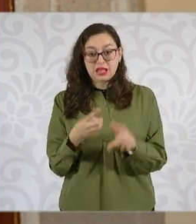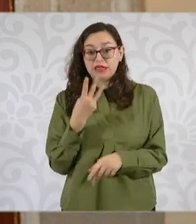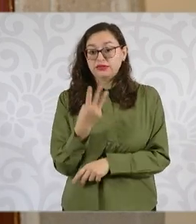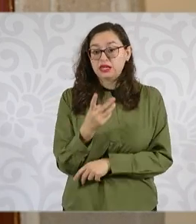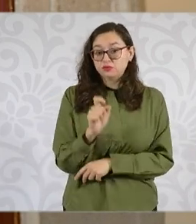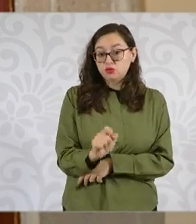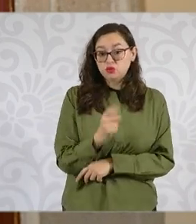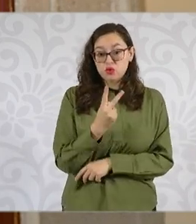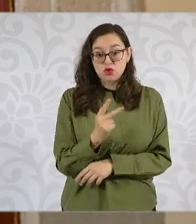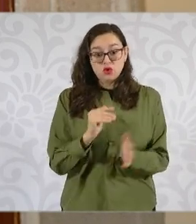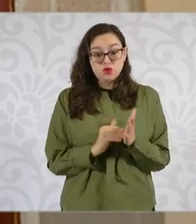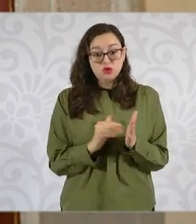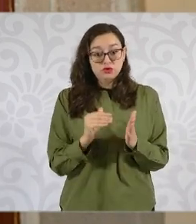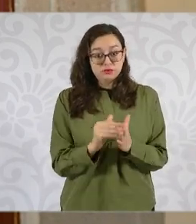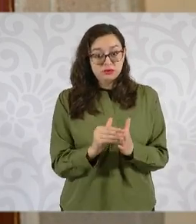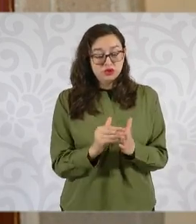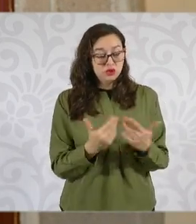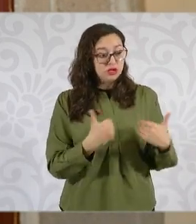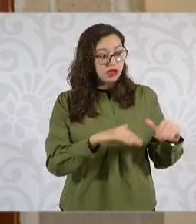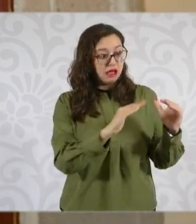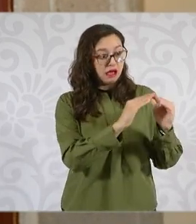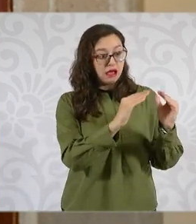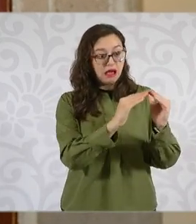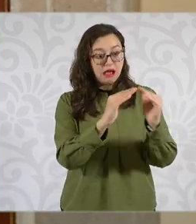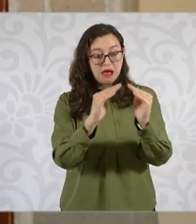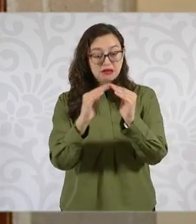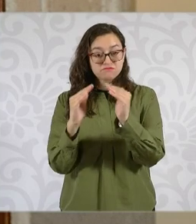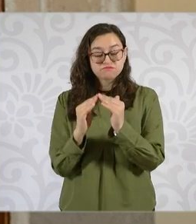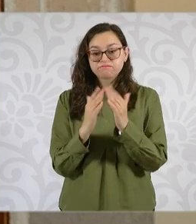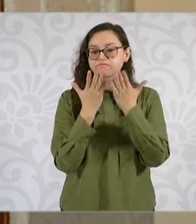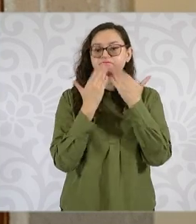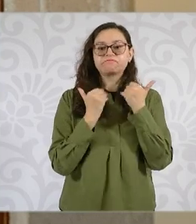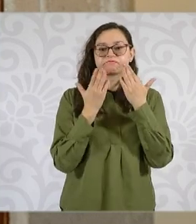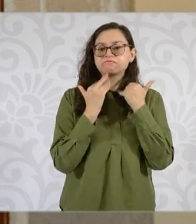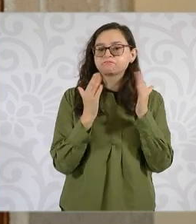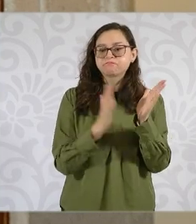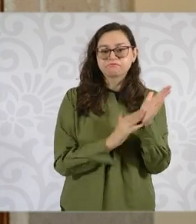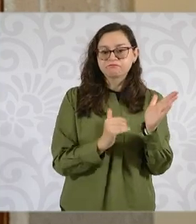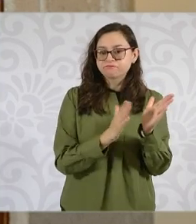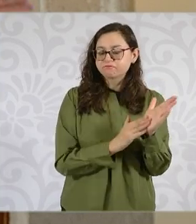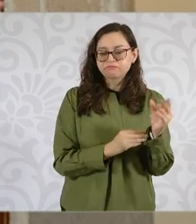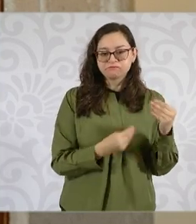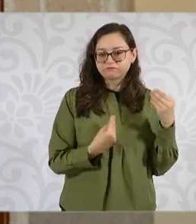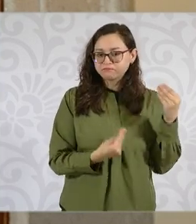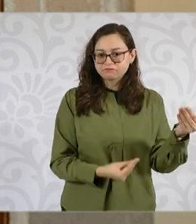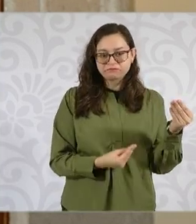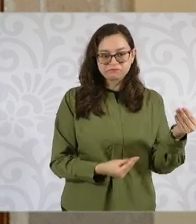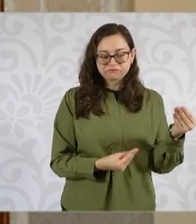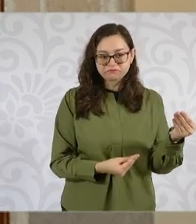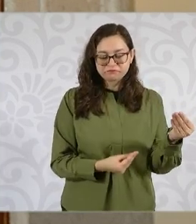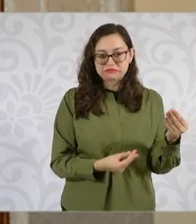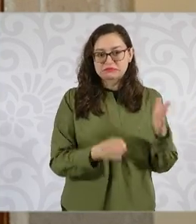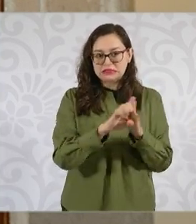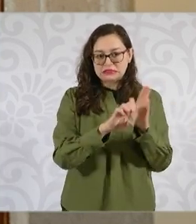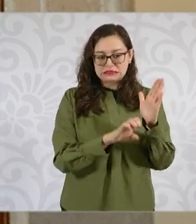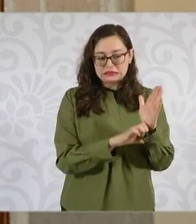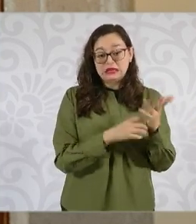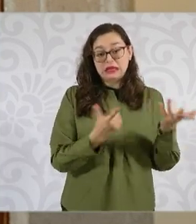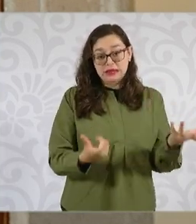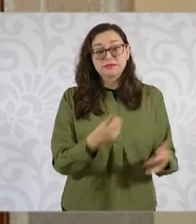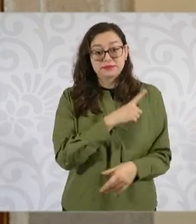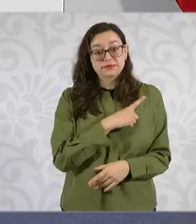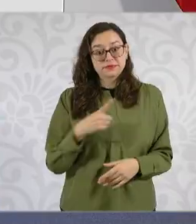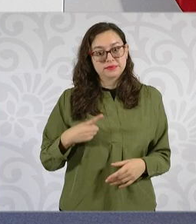millones de lotes de viviendas en nuestro país no tienen escritura y la idea es avanzar una tercera parte,